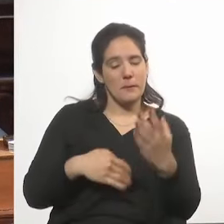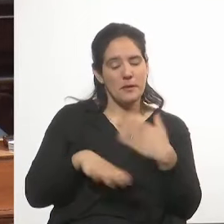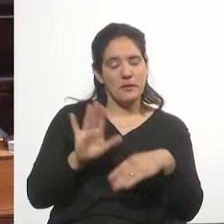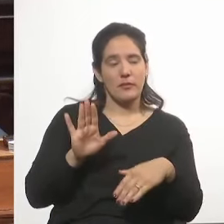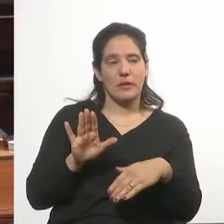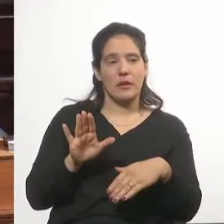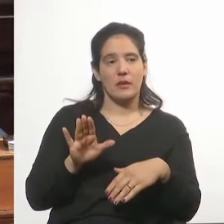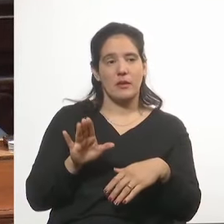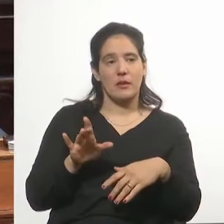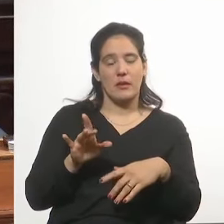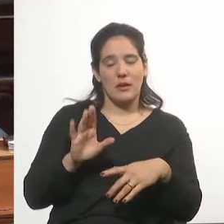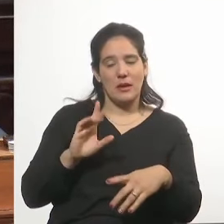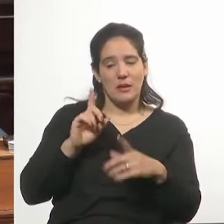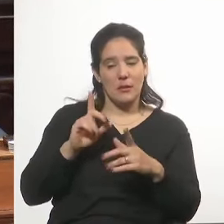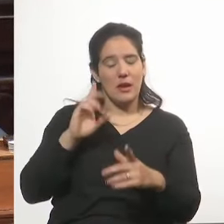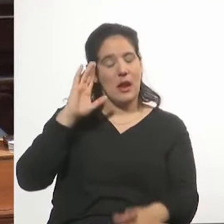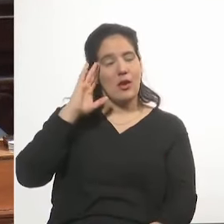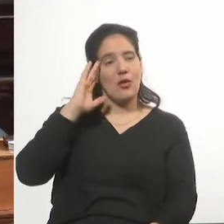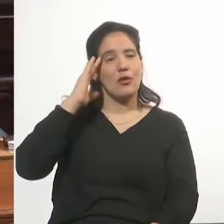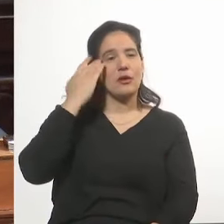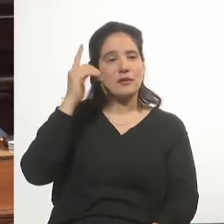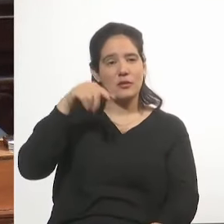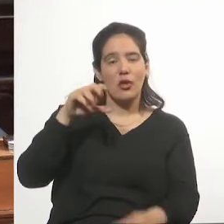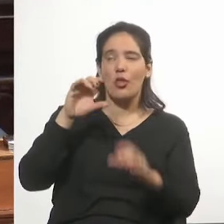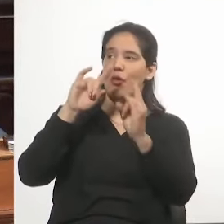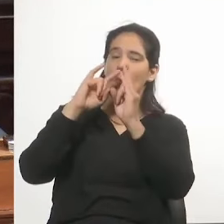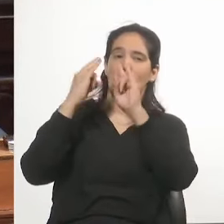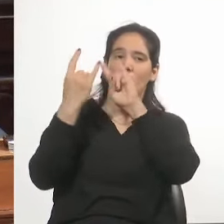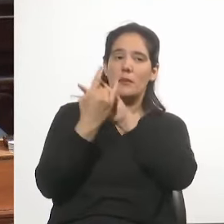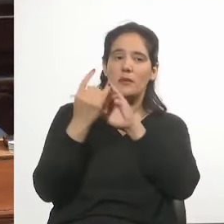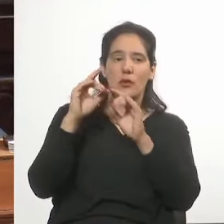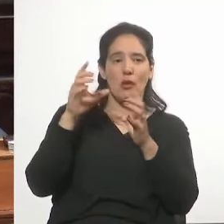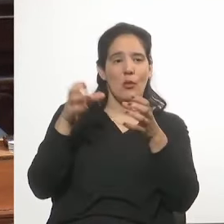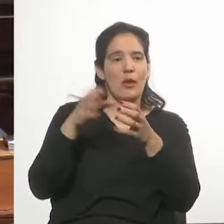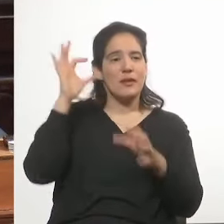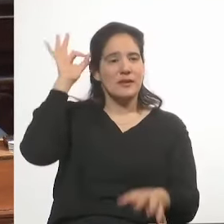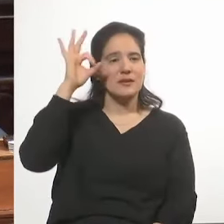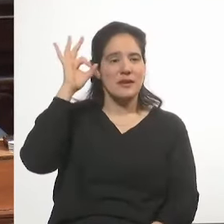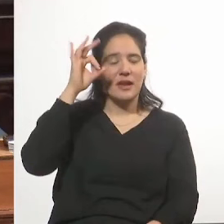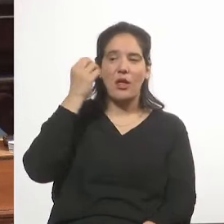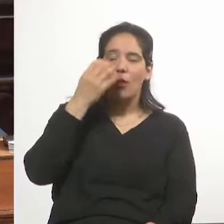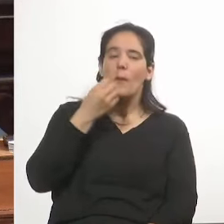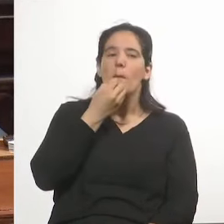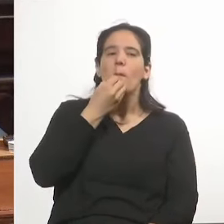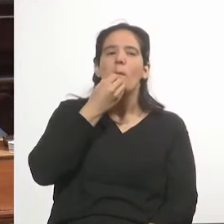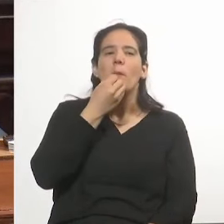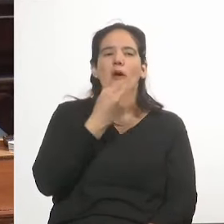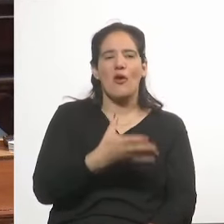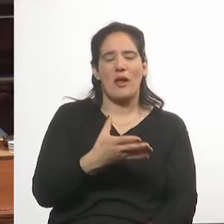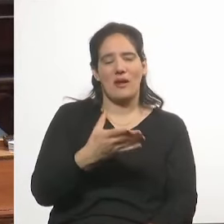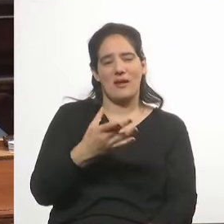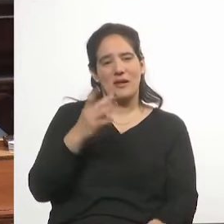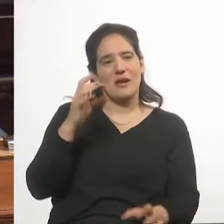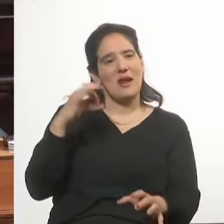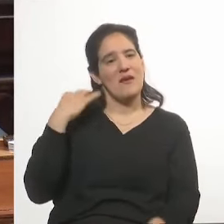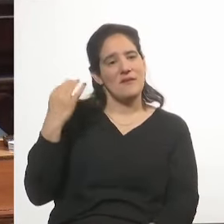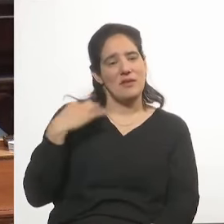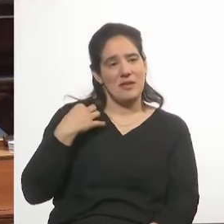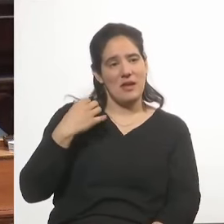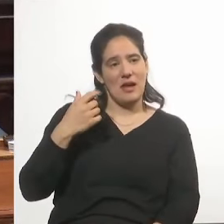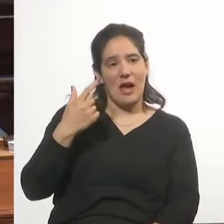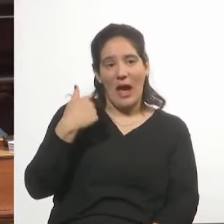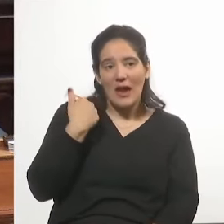allá de eso, el homenaje de este cuerpo y de este Parlamento debe ser bregar por mejorarle las condiciones de vida